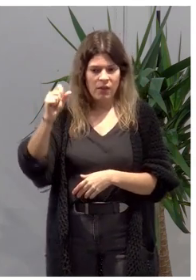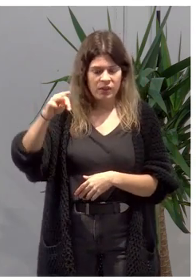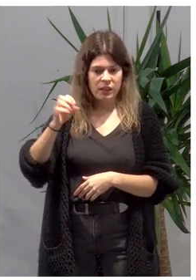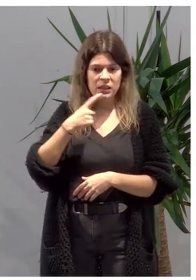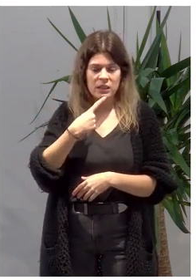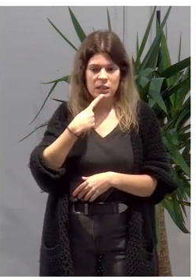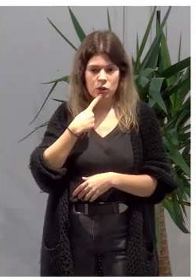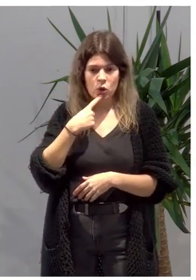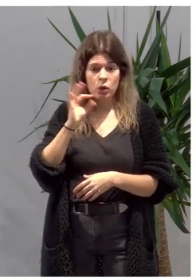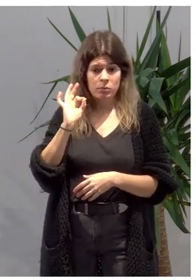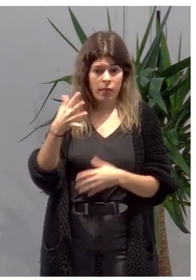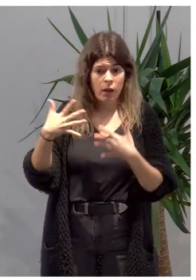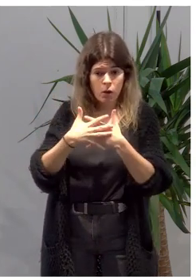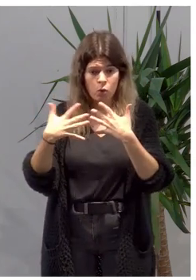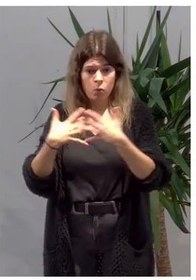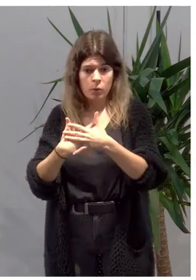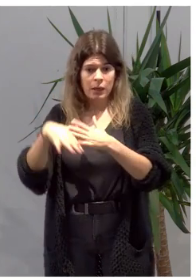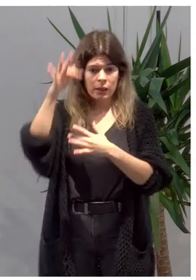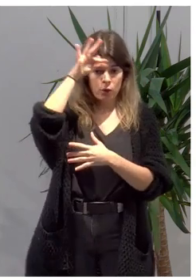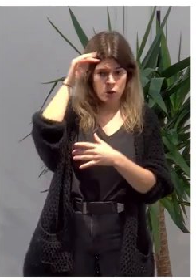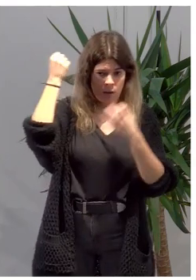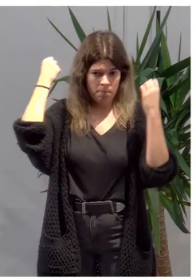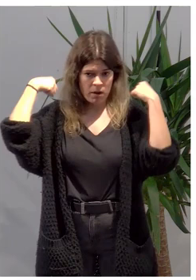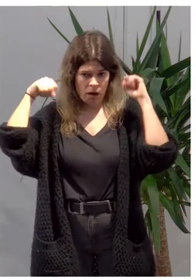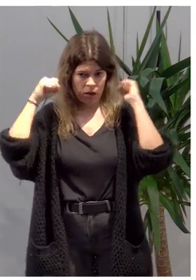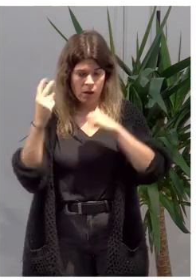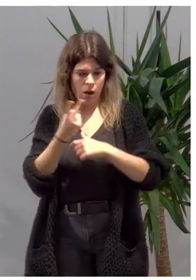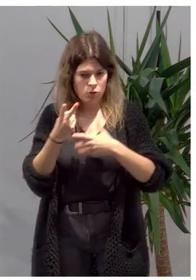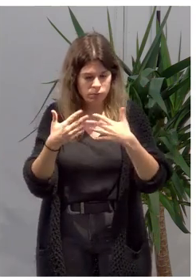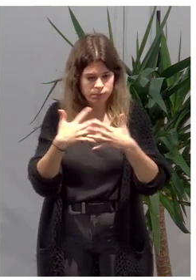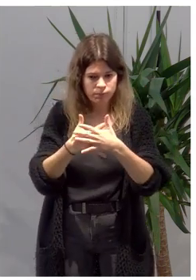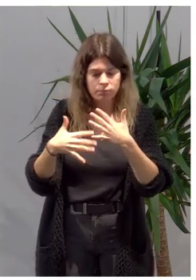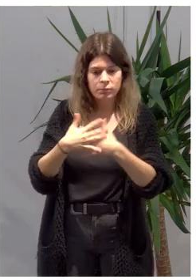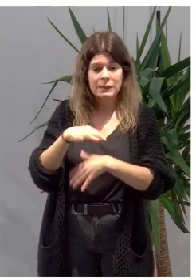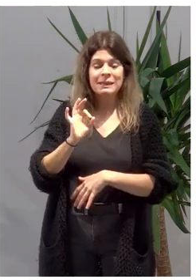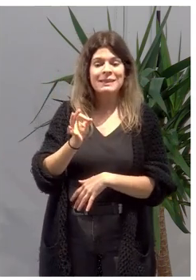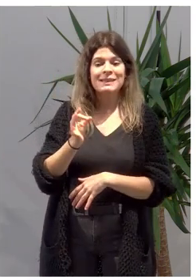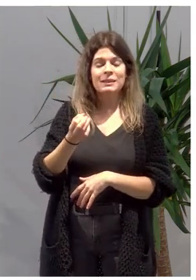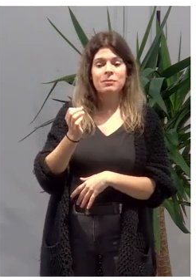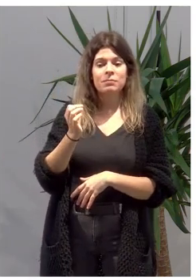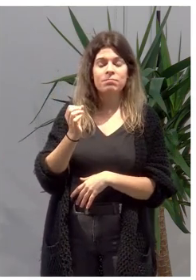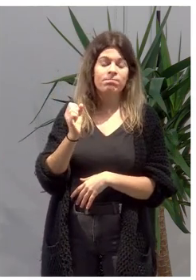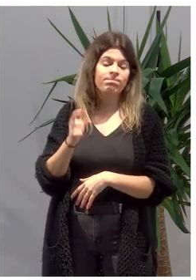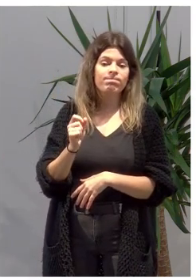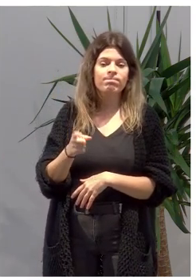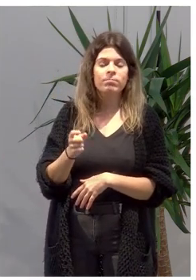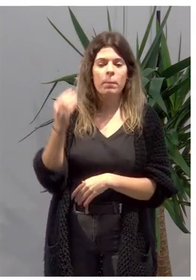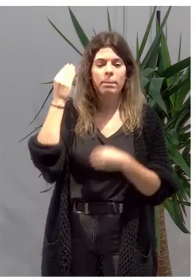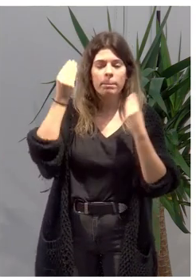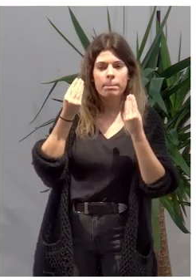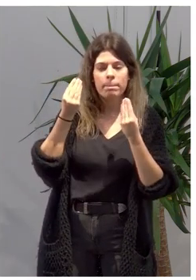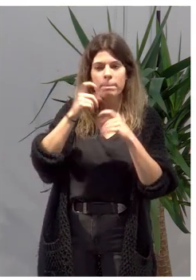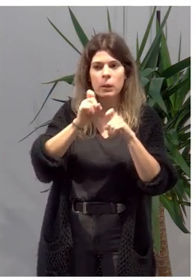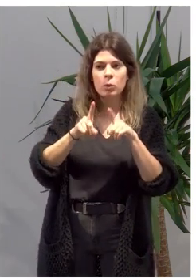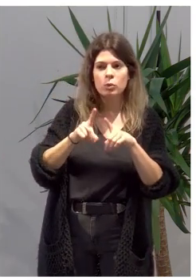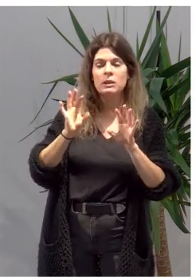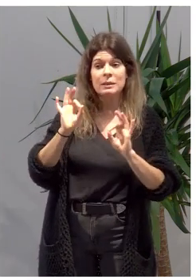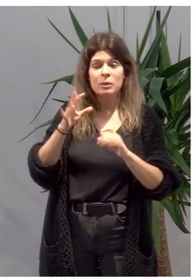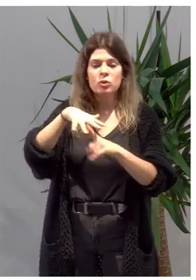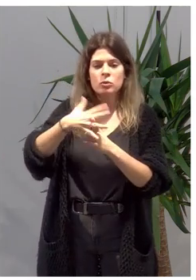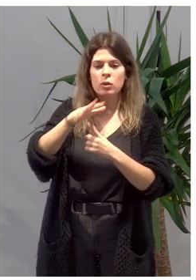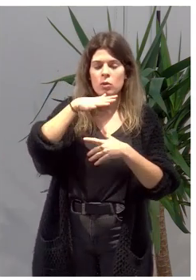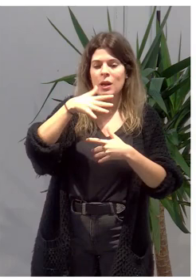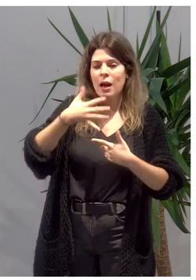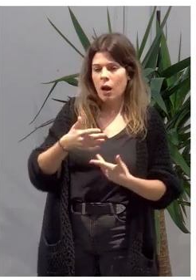efectivamente, se combina la teoría y práctica. Muchas veces la pregunta que surge es, bueno, sí, pero el contexto de aquí, pues,